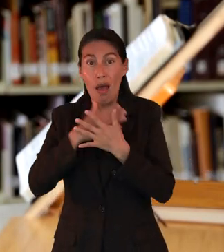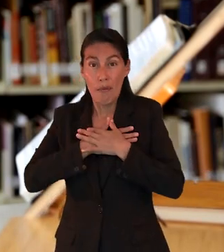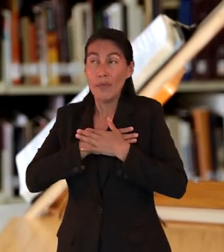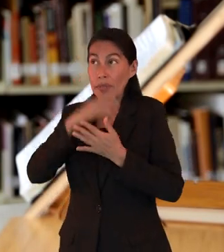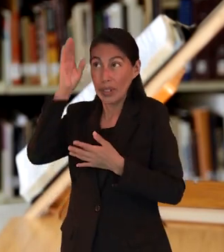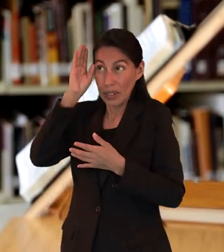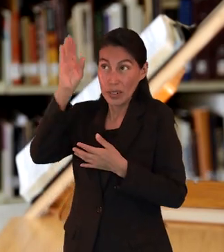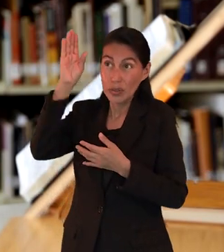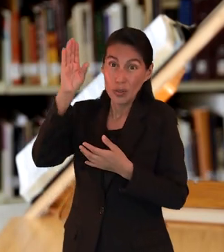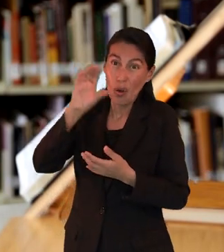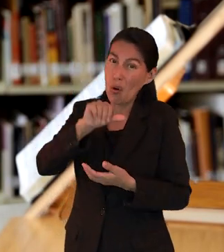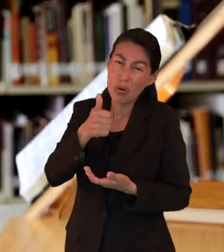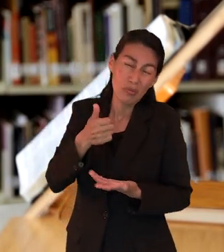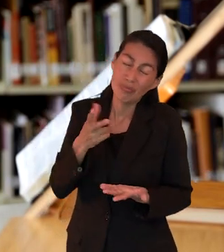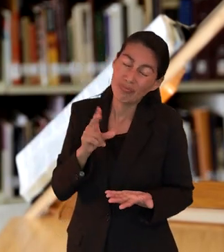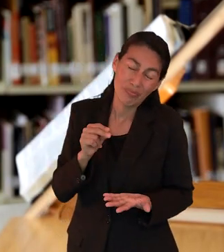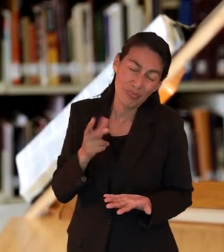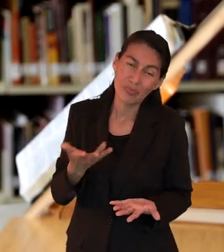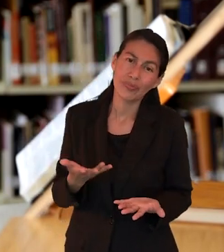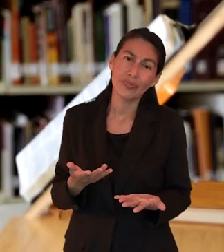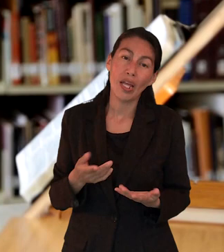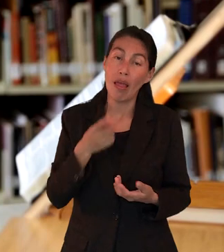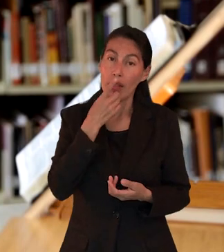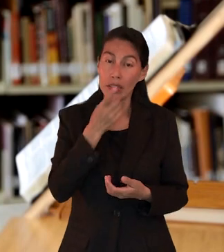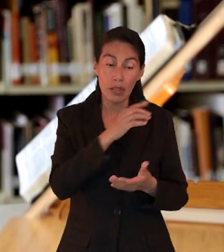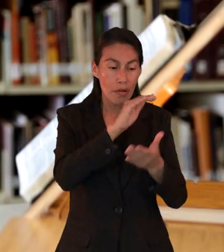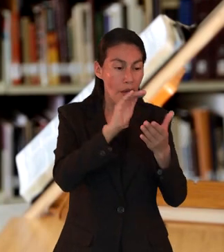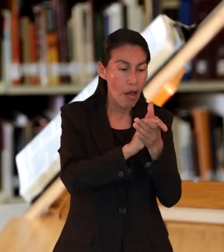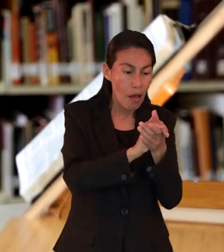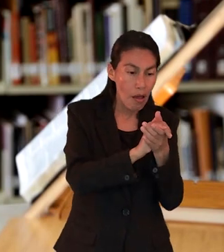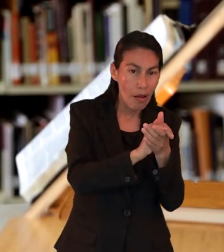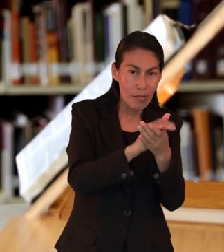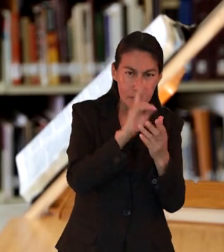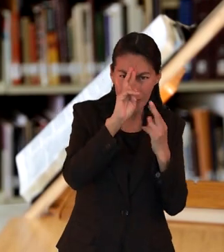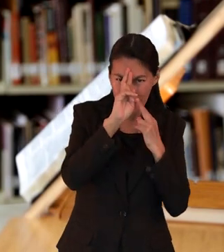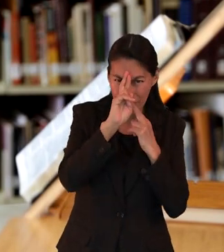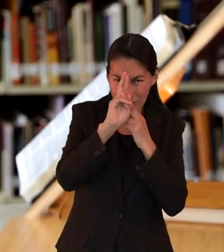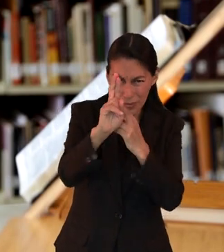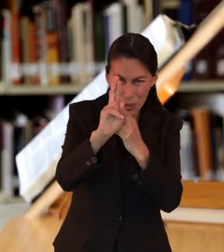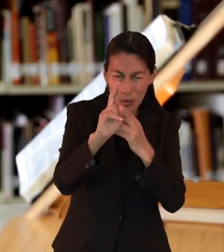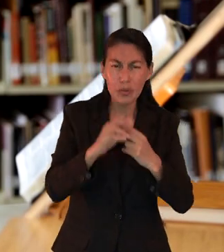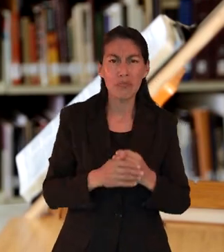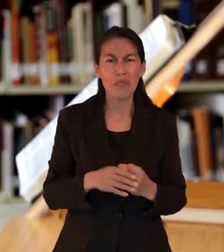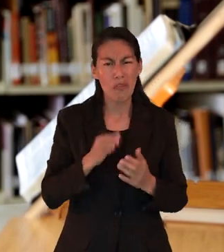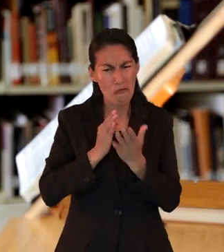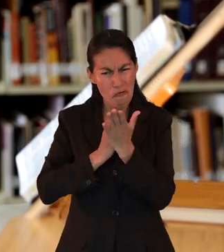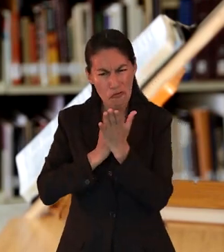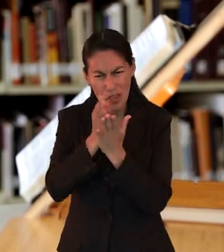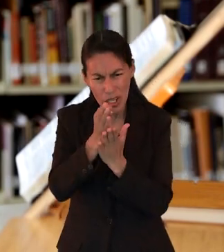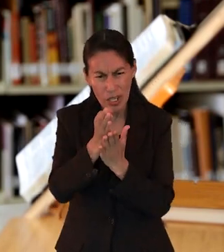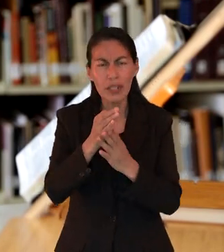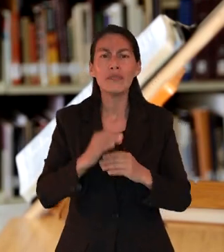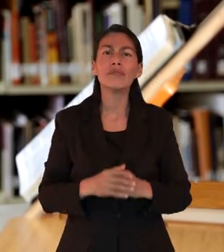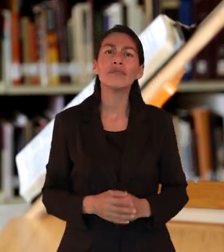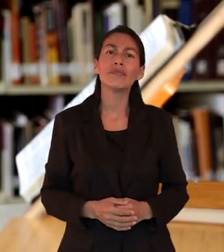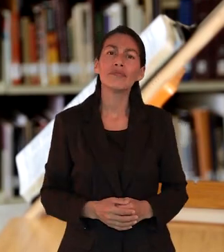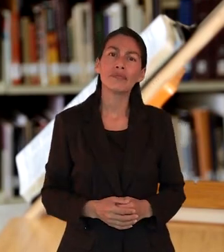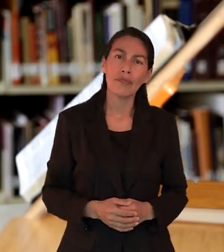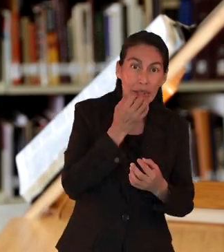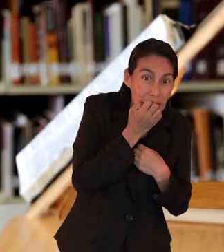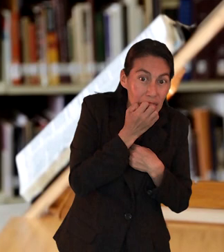Hay que honrar el matrimonio. Dice ahí en Hebreos 13.4 que el hecho matrimonial sea sin mancha, sin mansilla.